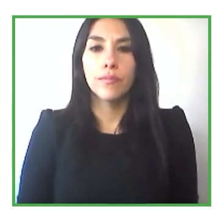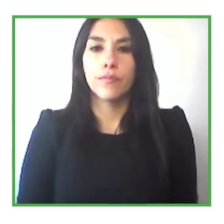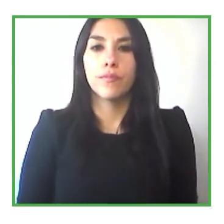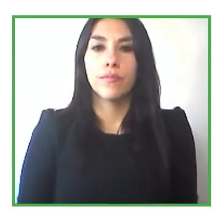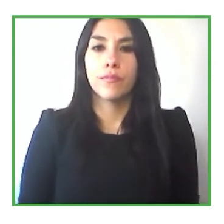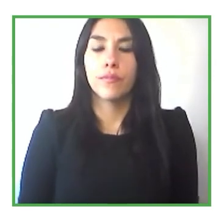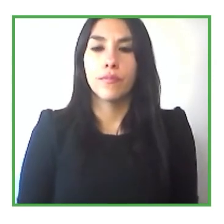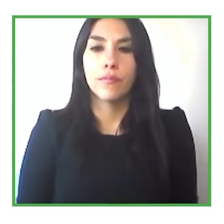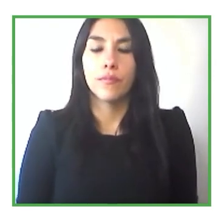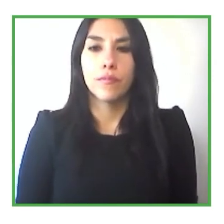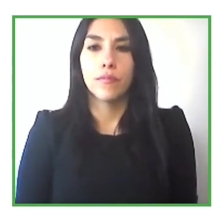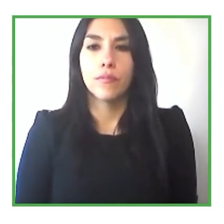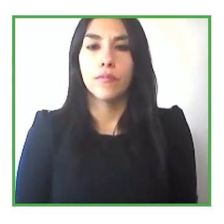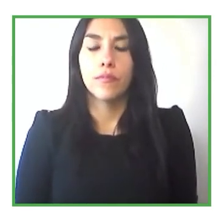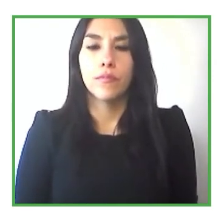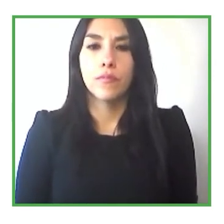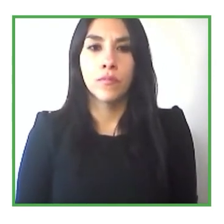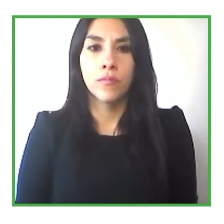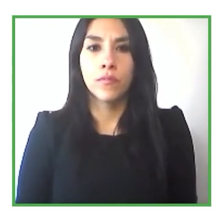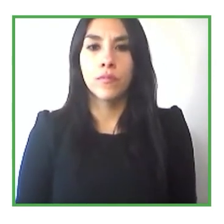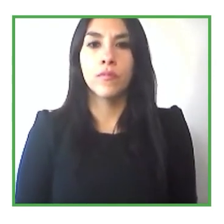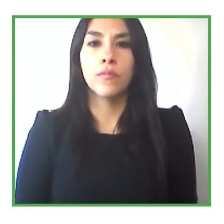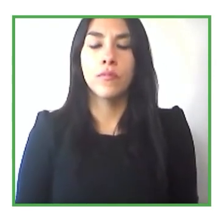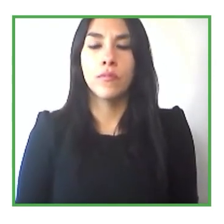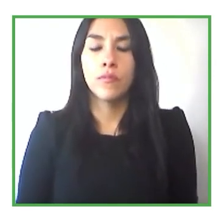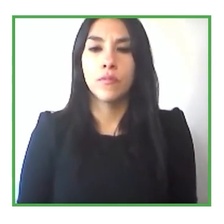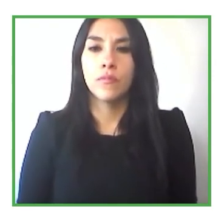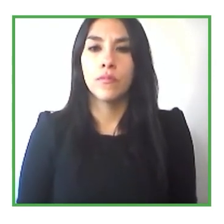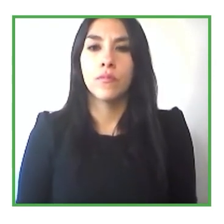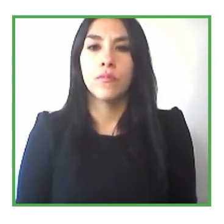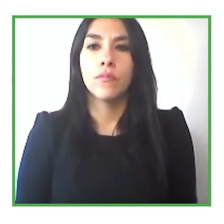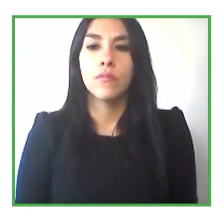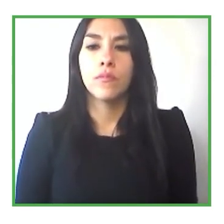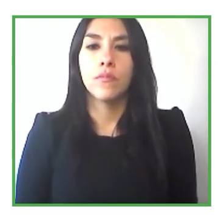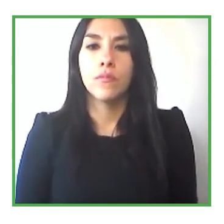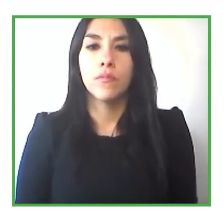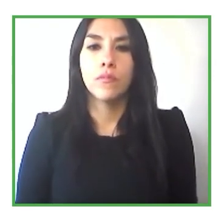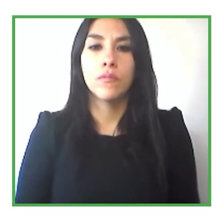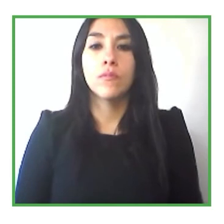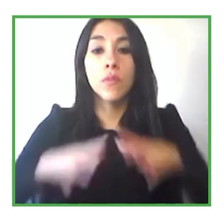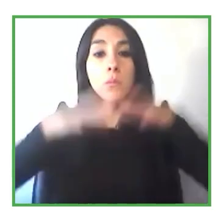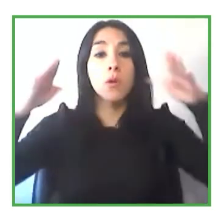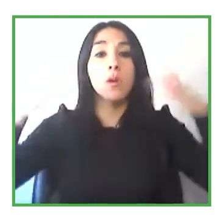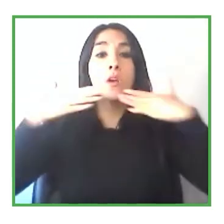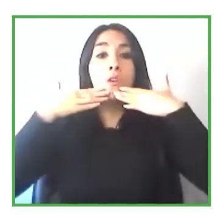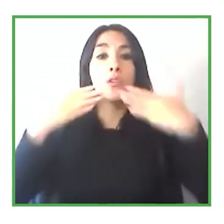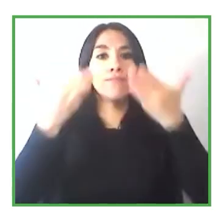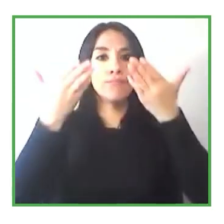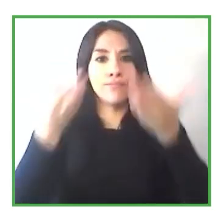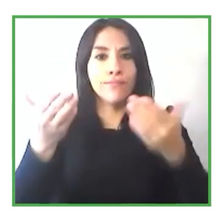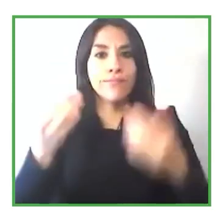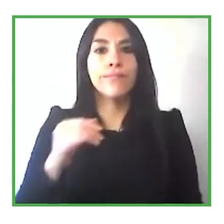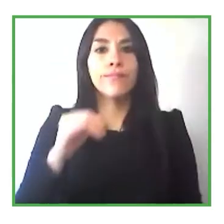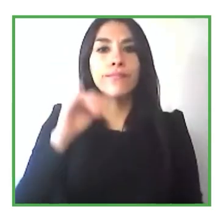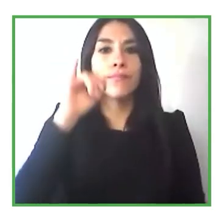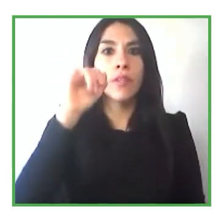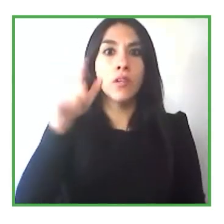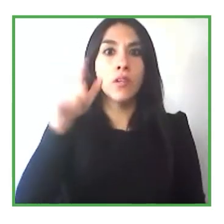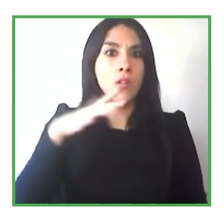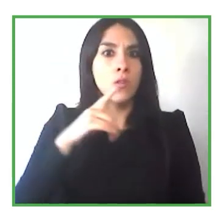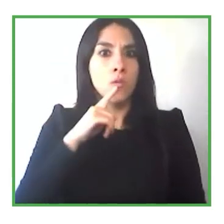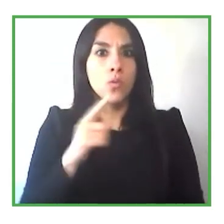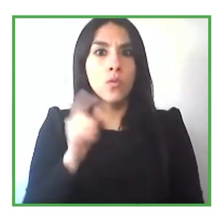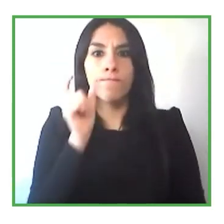muchas gracias muchas gracias sí bueno el concepto del trabajo futuro es muy